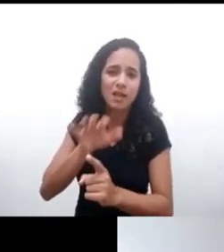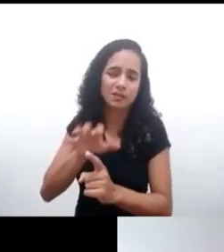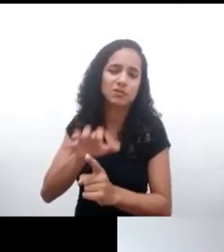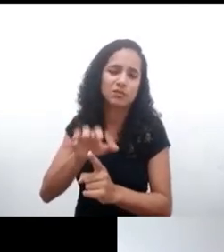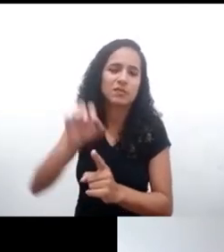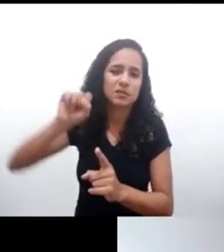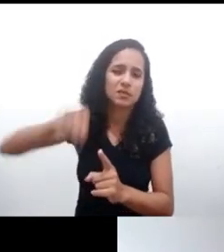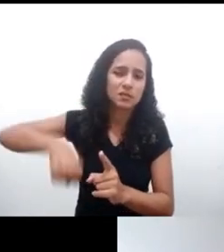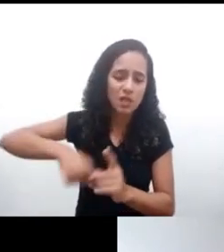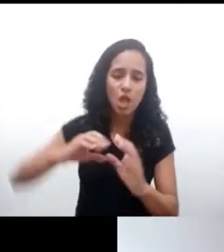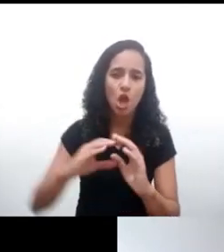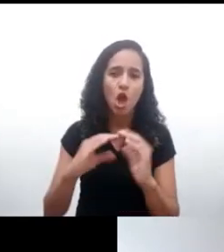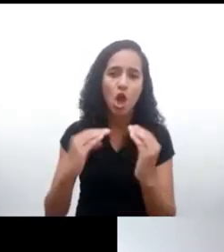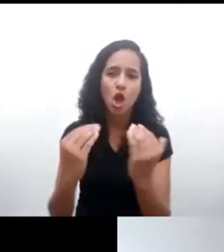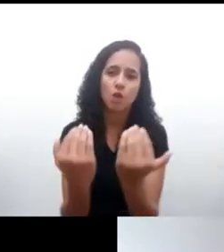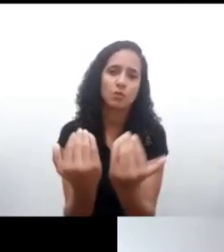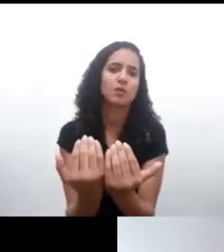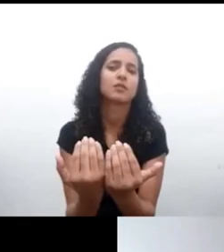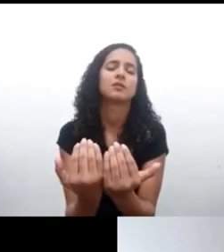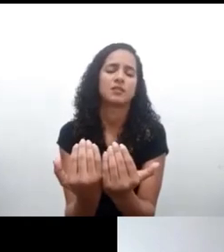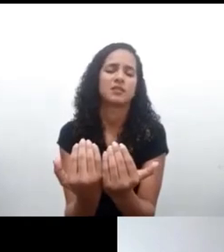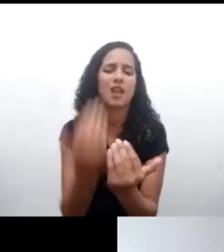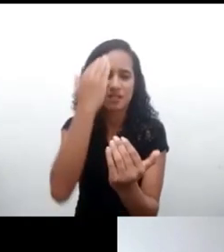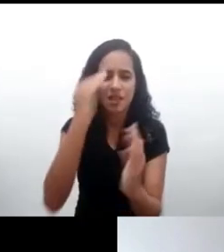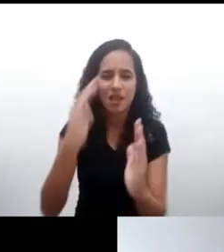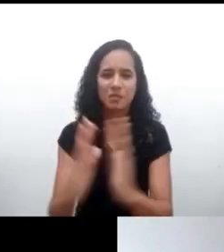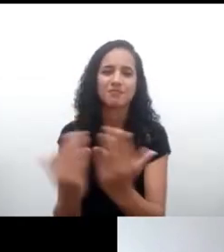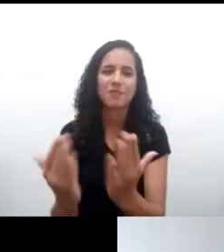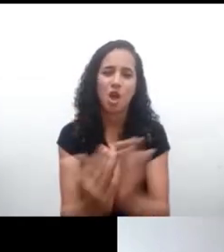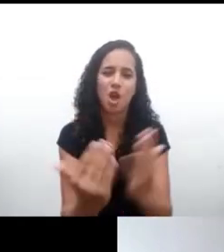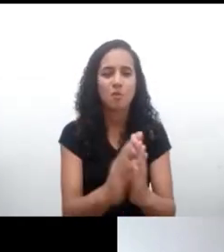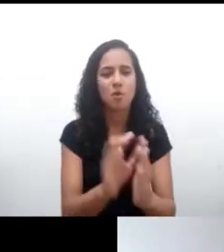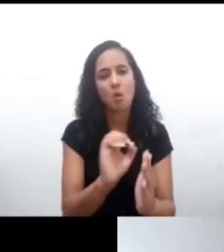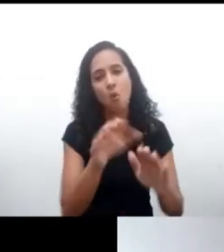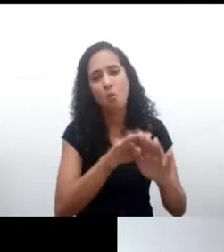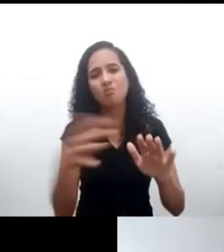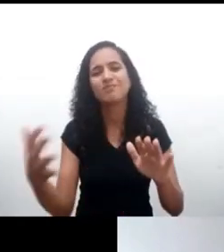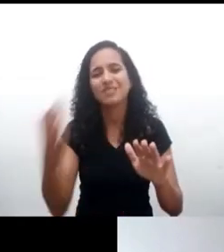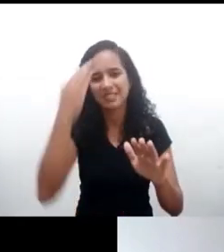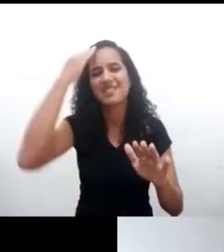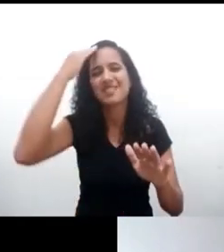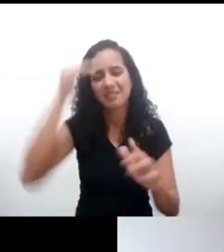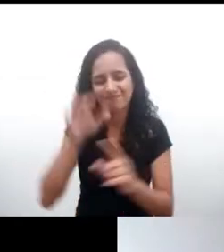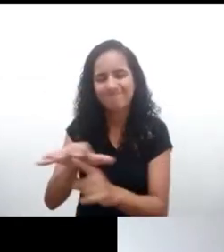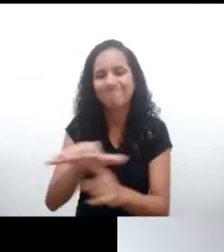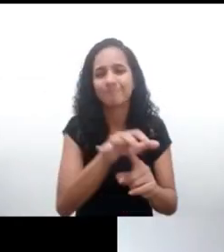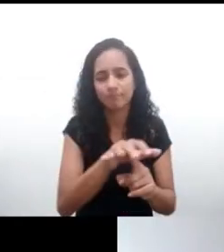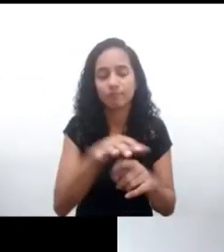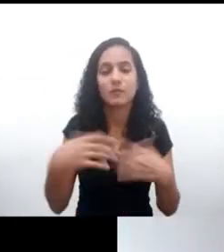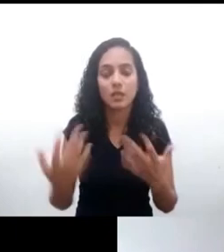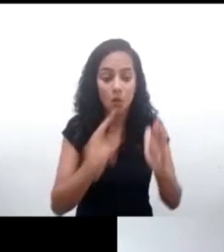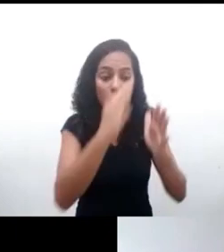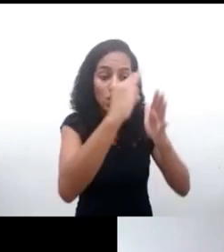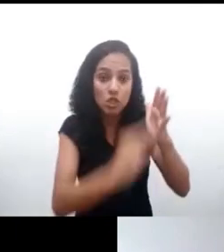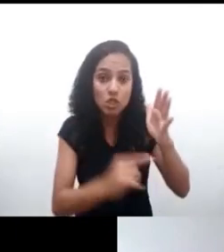marginalizadas o excluidas. Entonces, el hecho de que el comentario esté centrado en sus